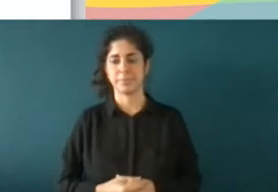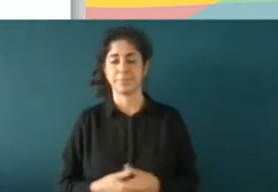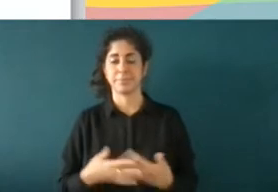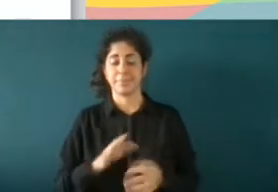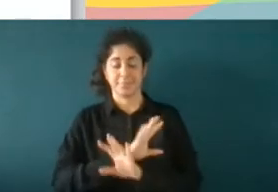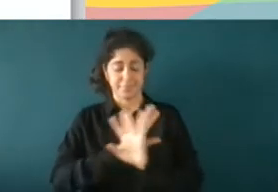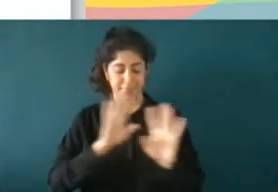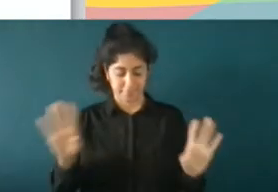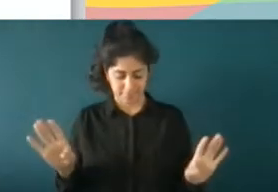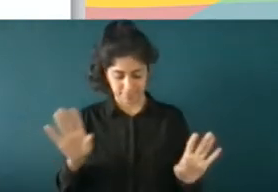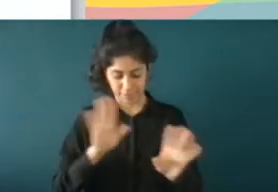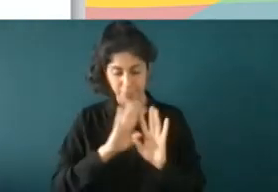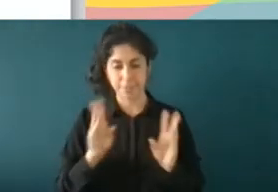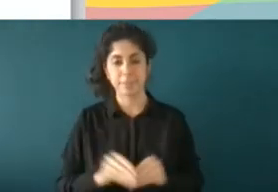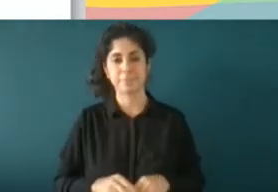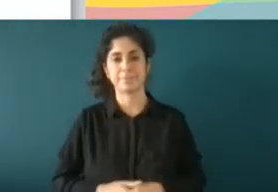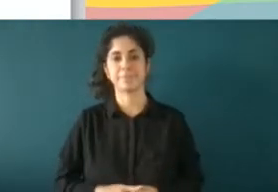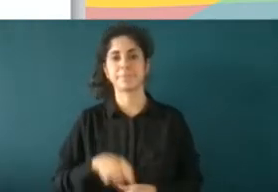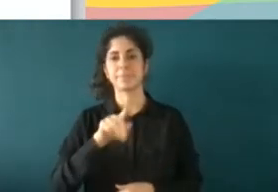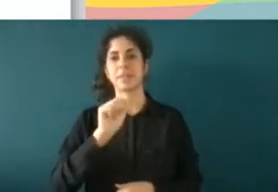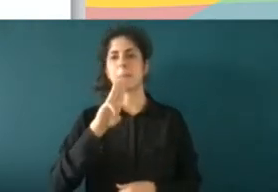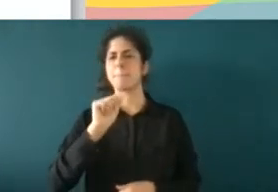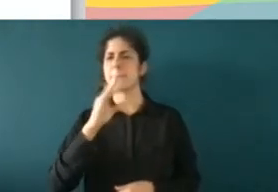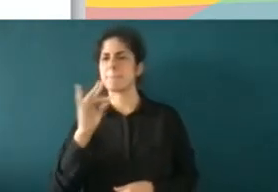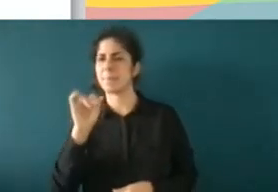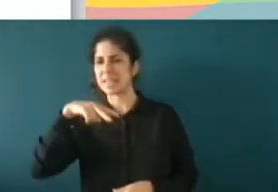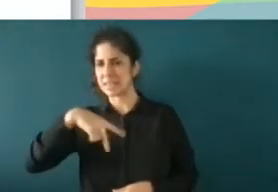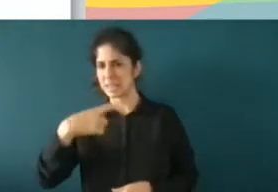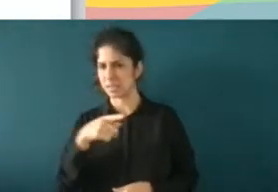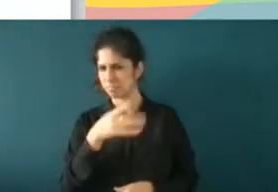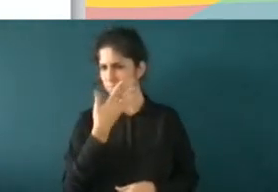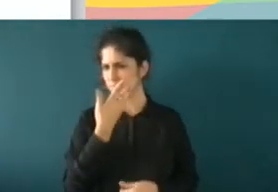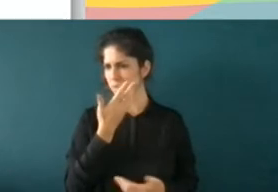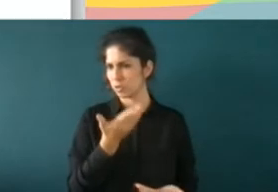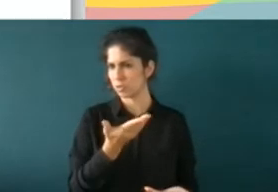el passing ¿han escuchado hablar de este tema? de este término el passing